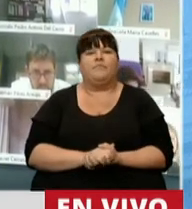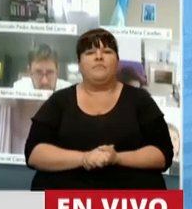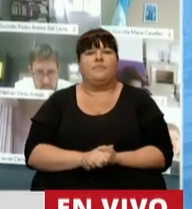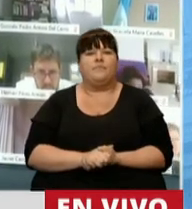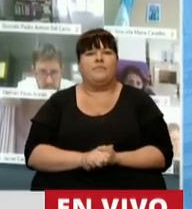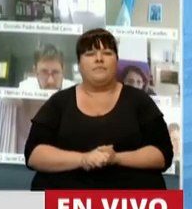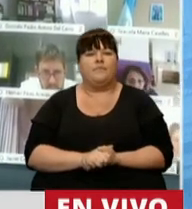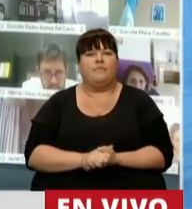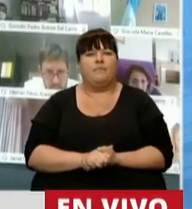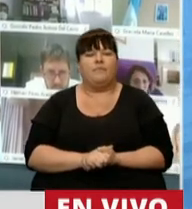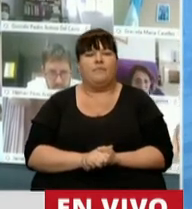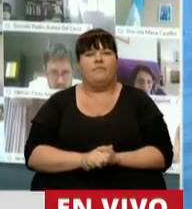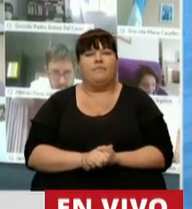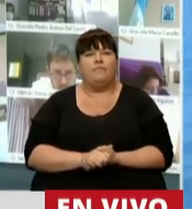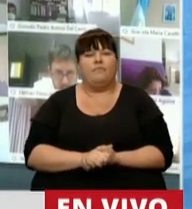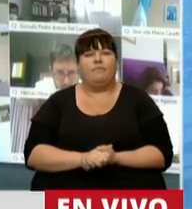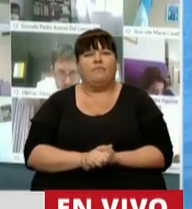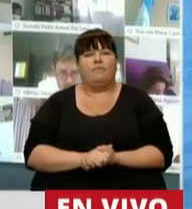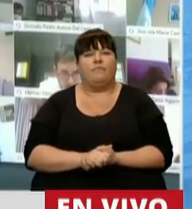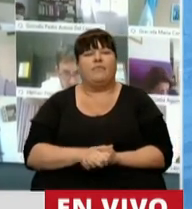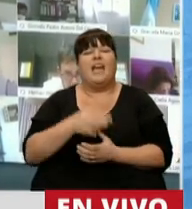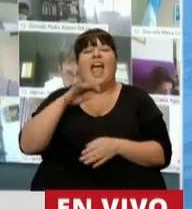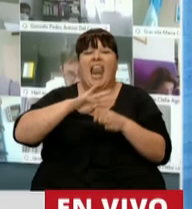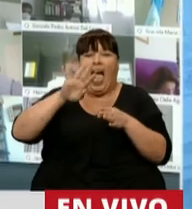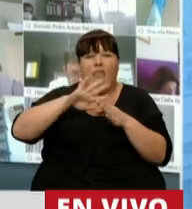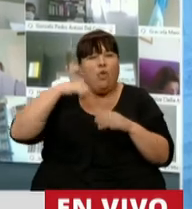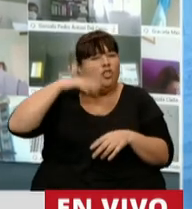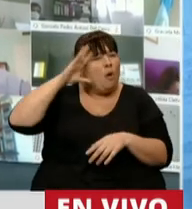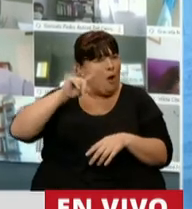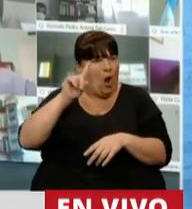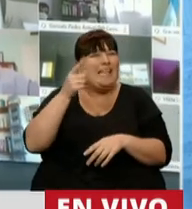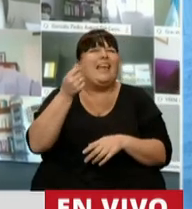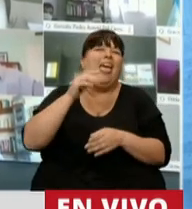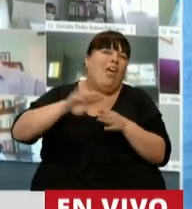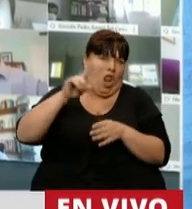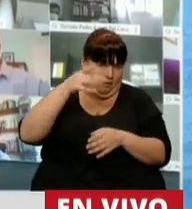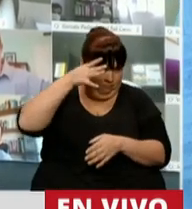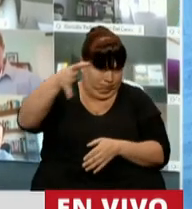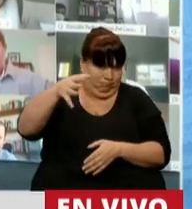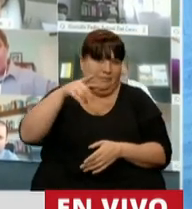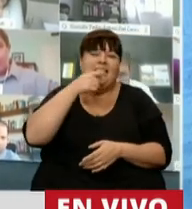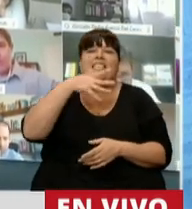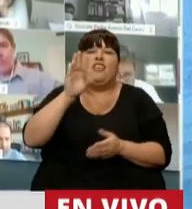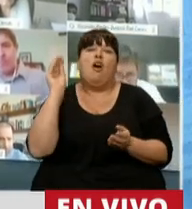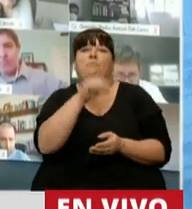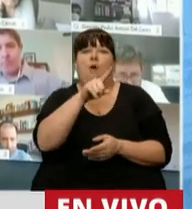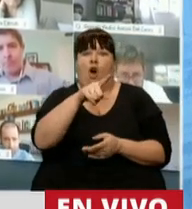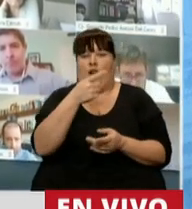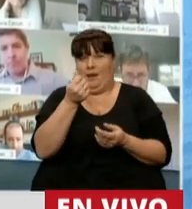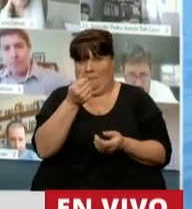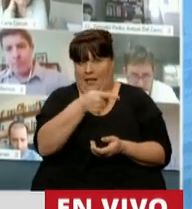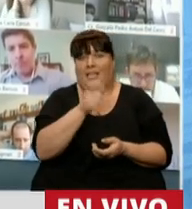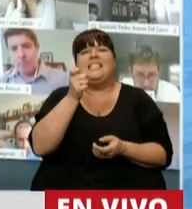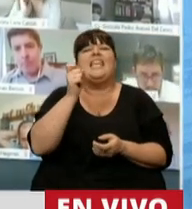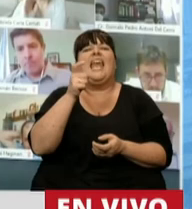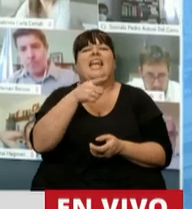alguna deuda chica se me ha olvidado que no es chica sino fabulosa, cargas en la cuenta el otario que tenés. ¿Sabe